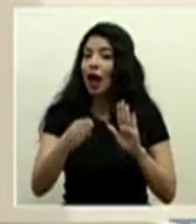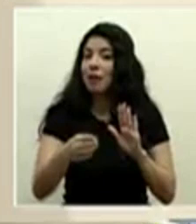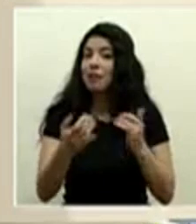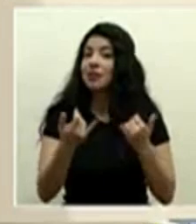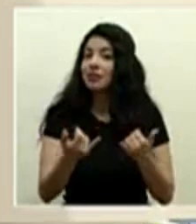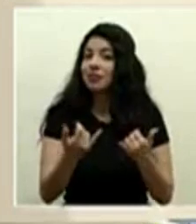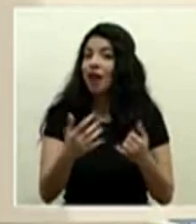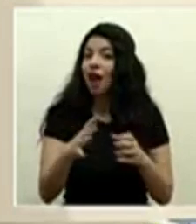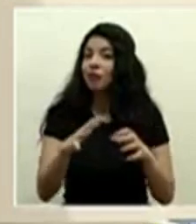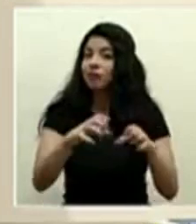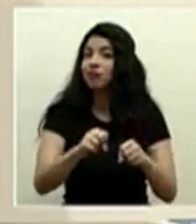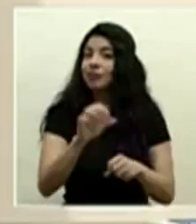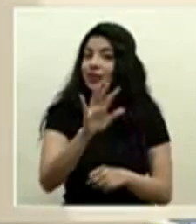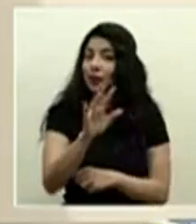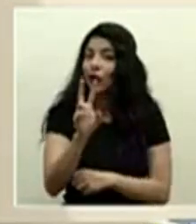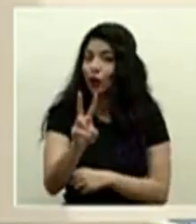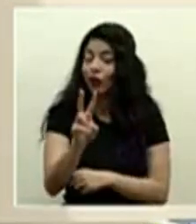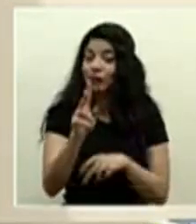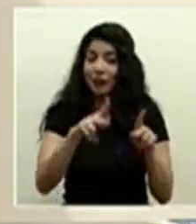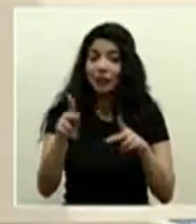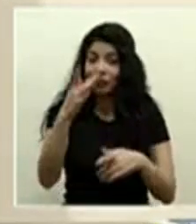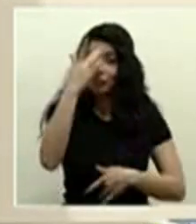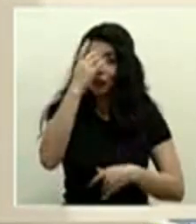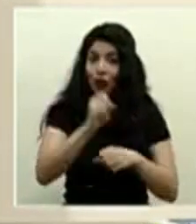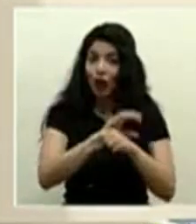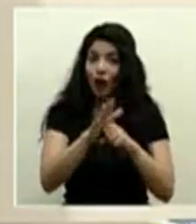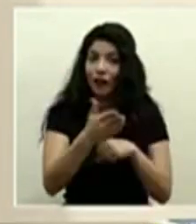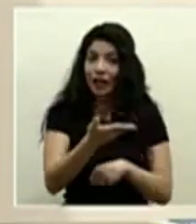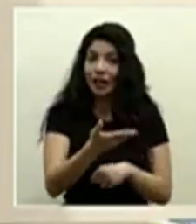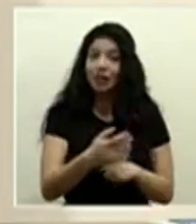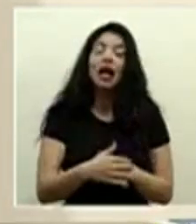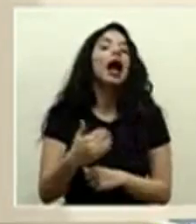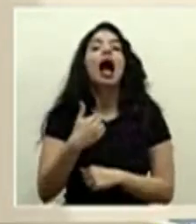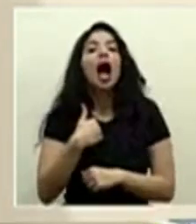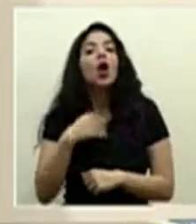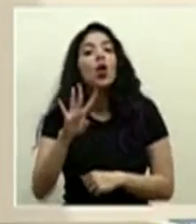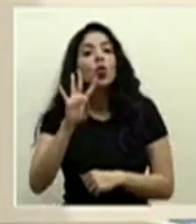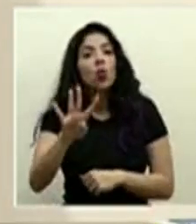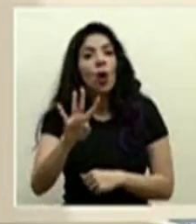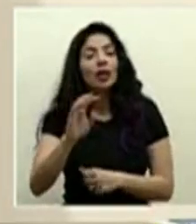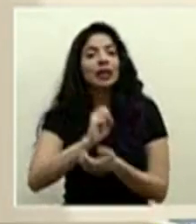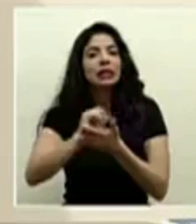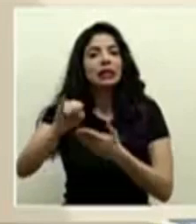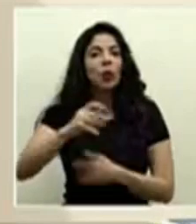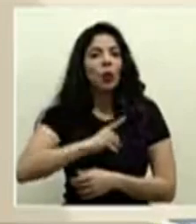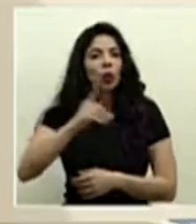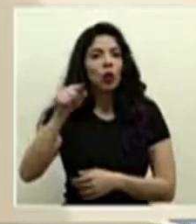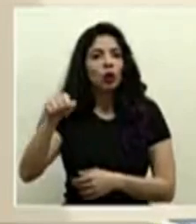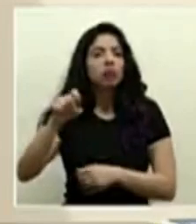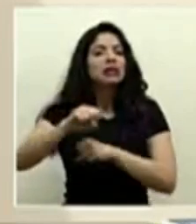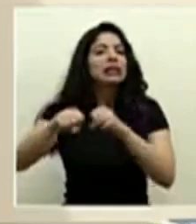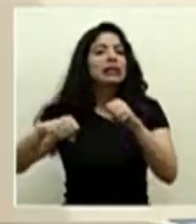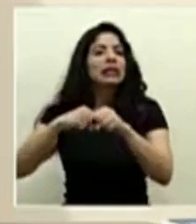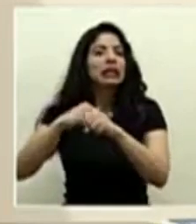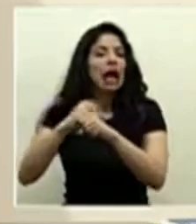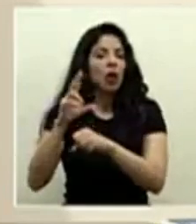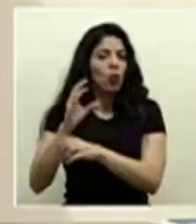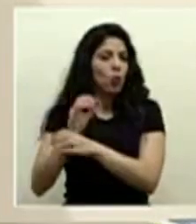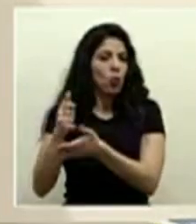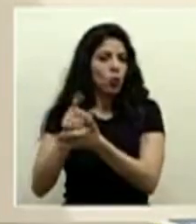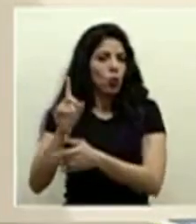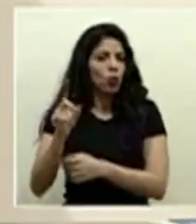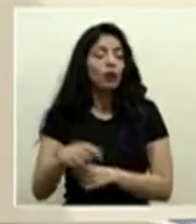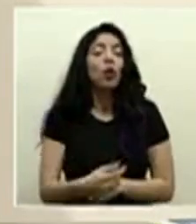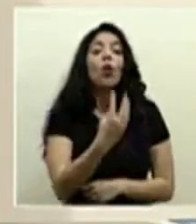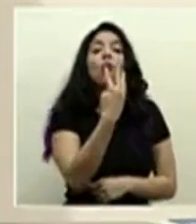52 están llenas con pacientes COVID hay 4 en el San Juan de Dios estos son en sala no en UCI